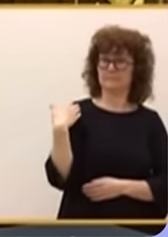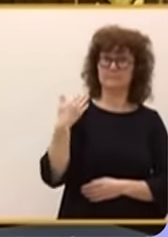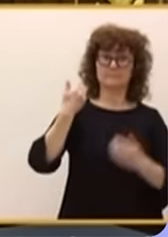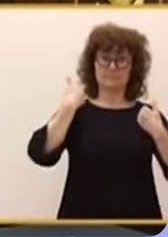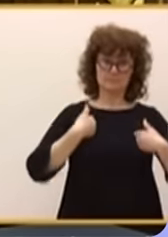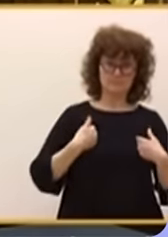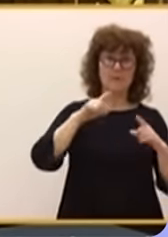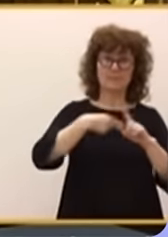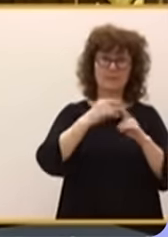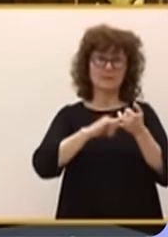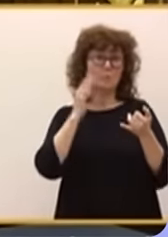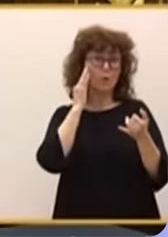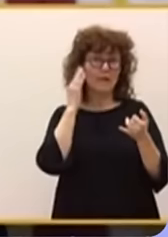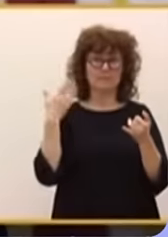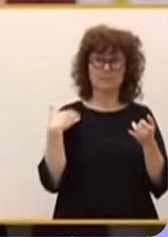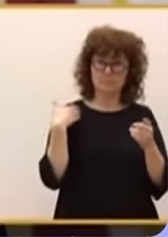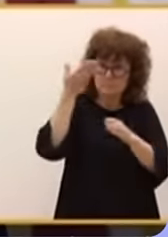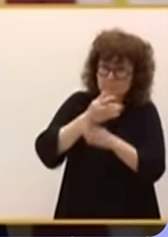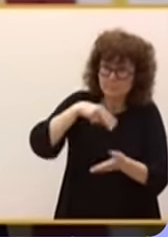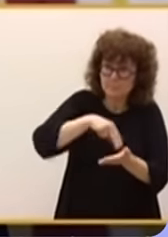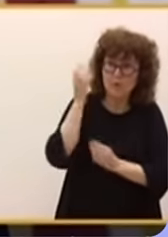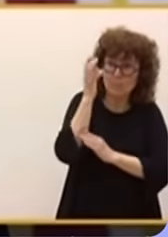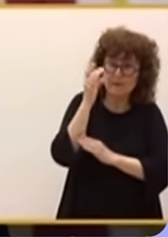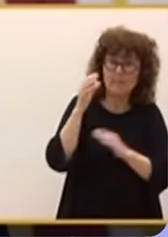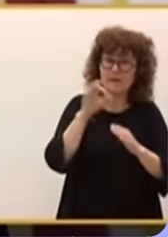señor Fijo y señor Abascal, encantados de comparecer.